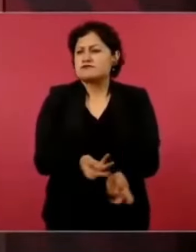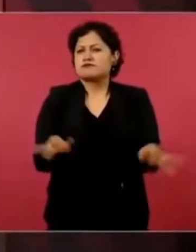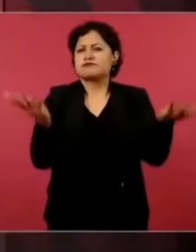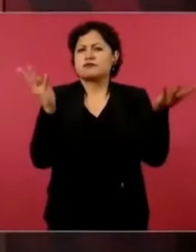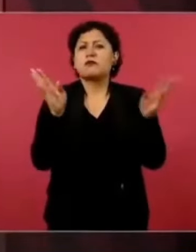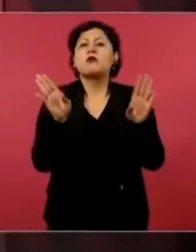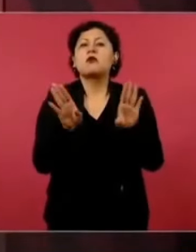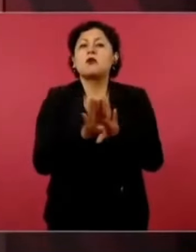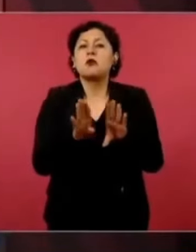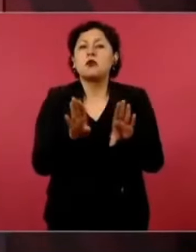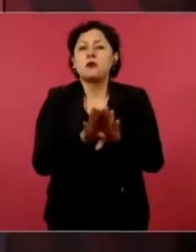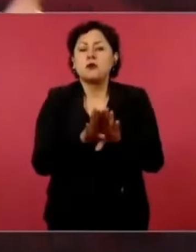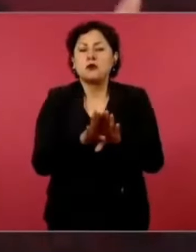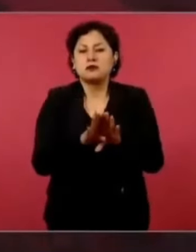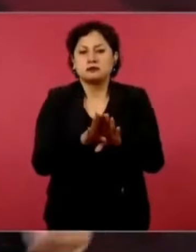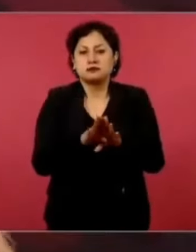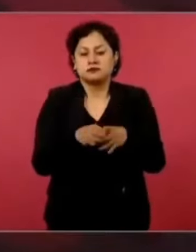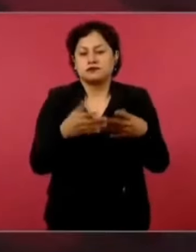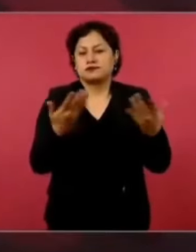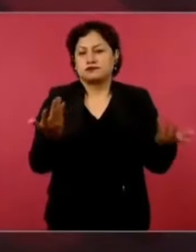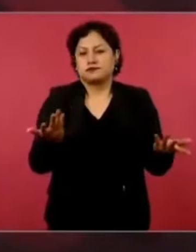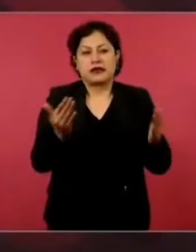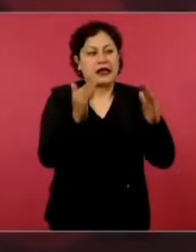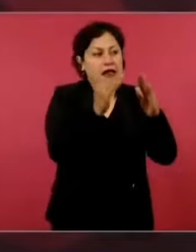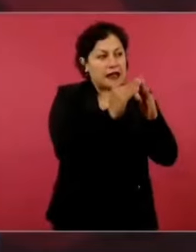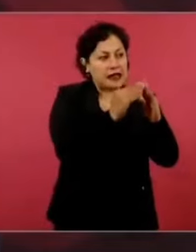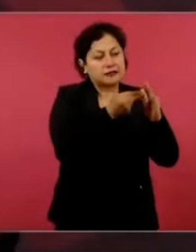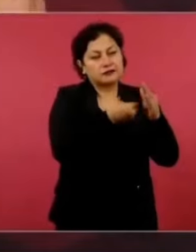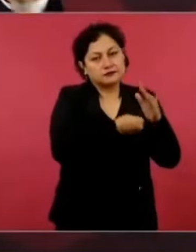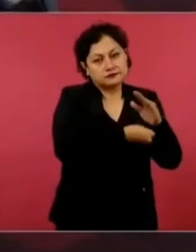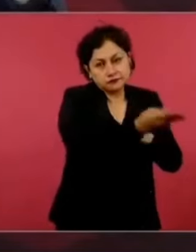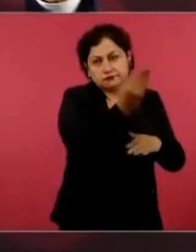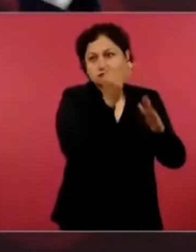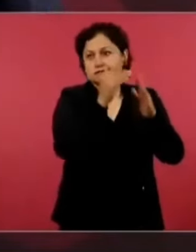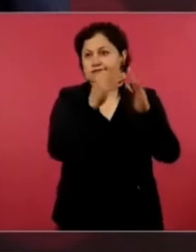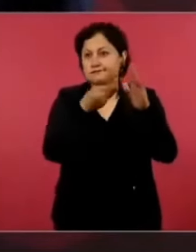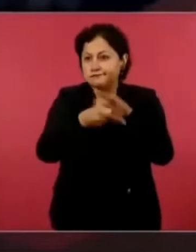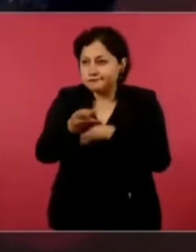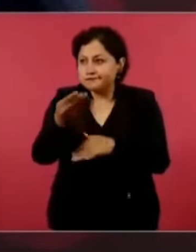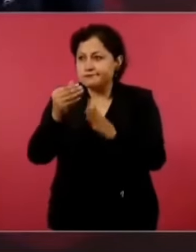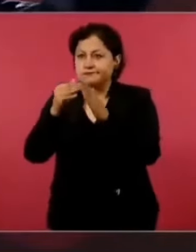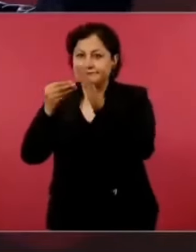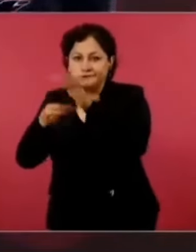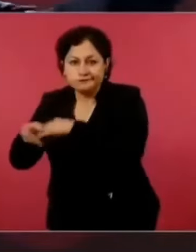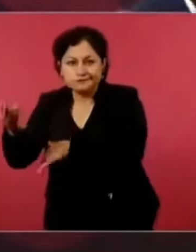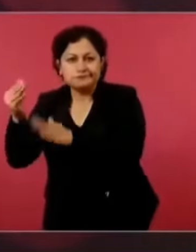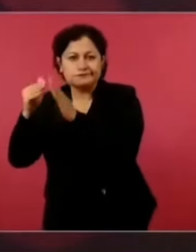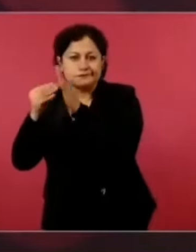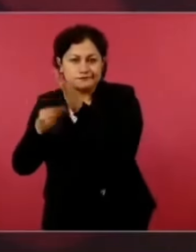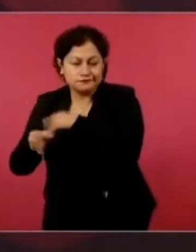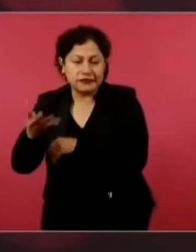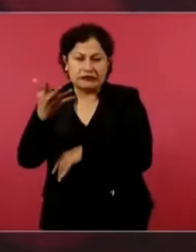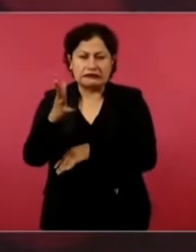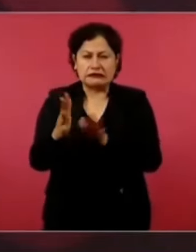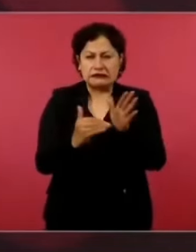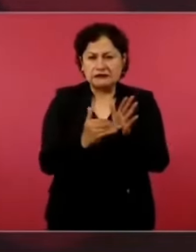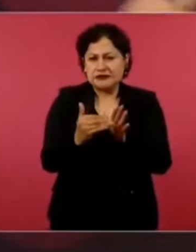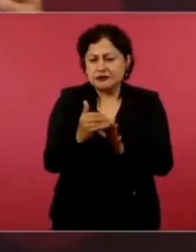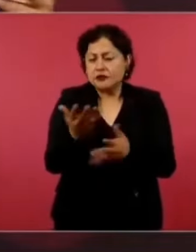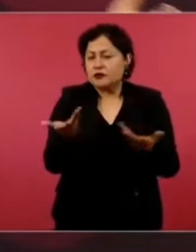casa? La gente… porque decía, se pueden editar los 10 millones,